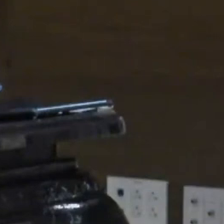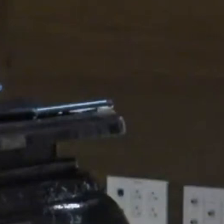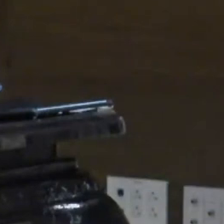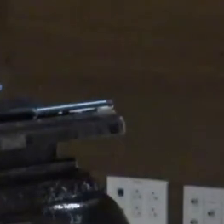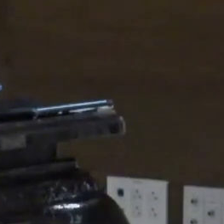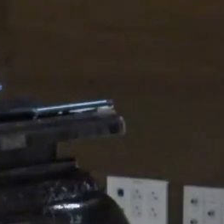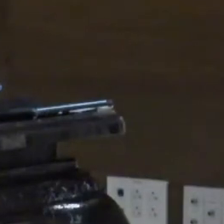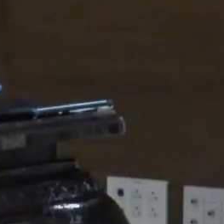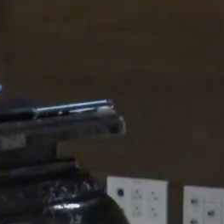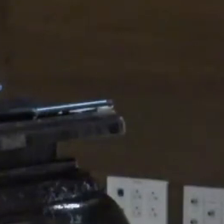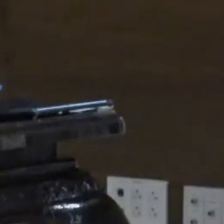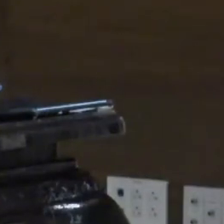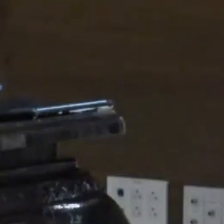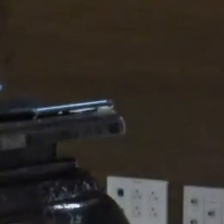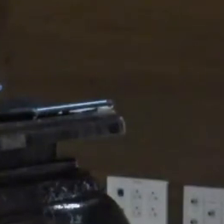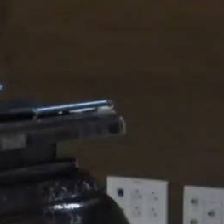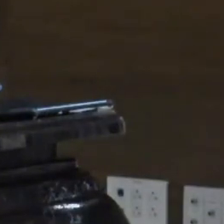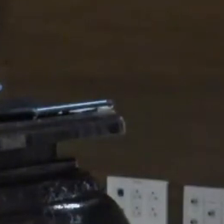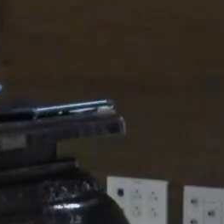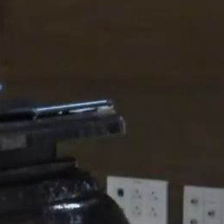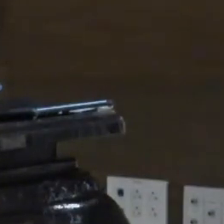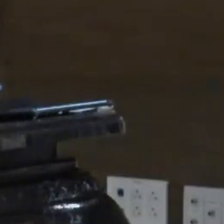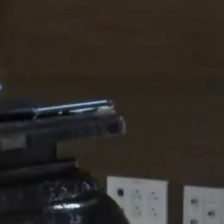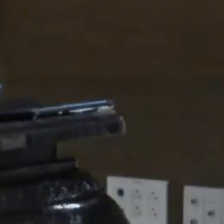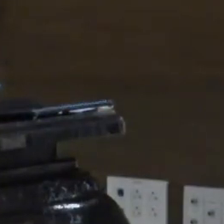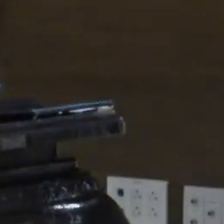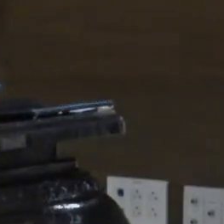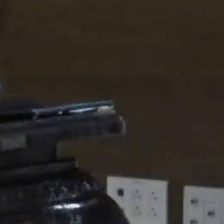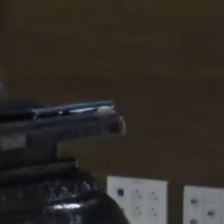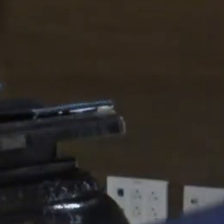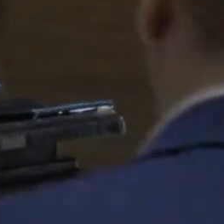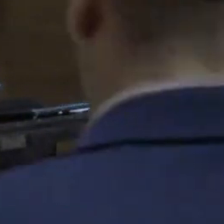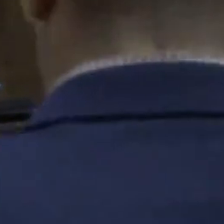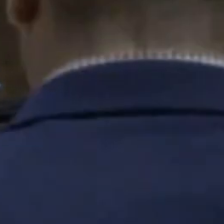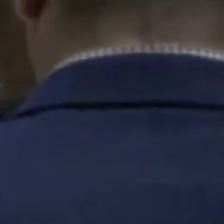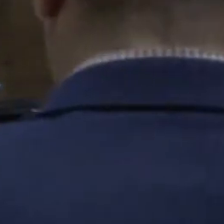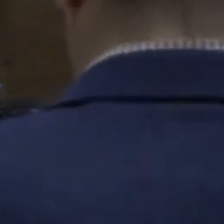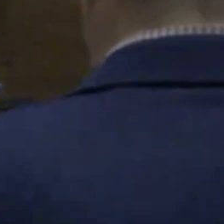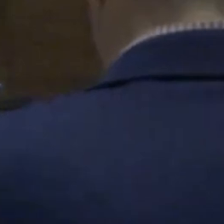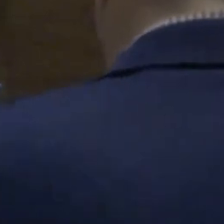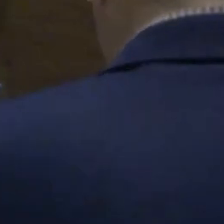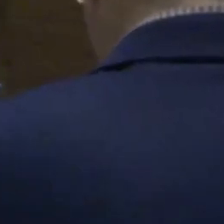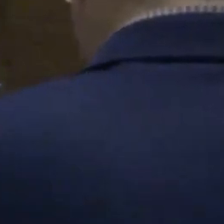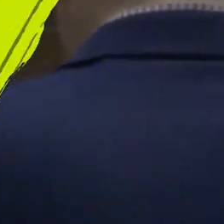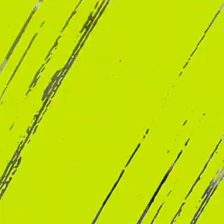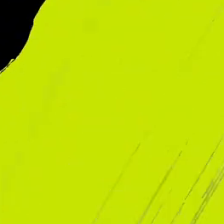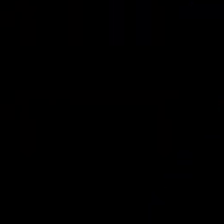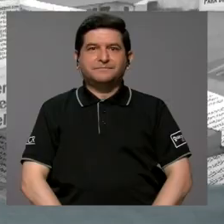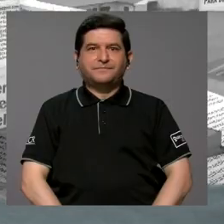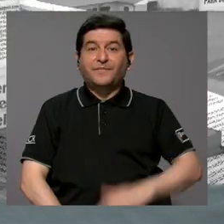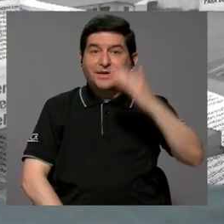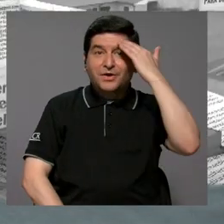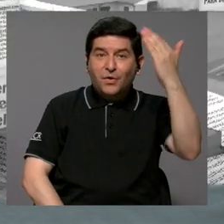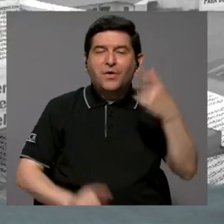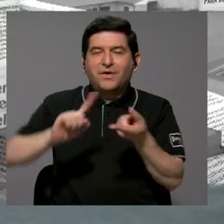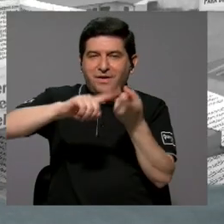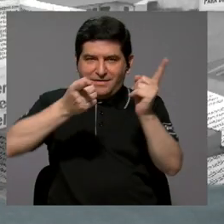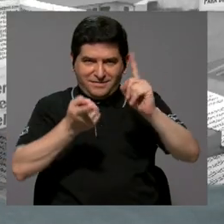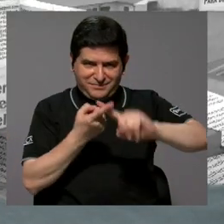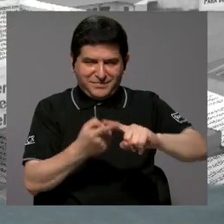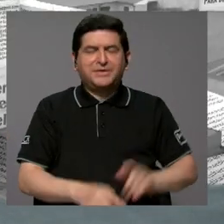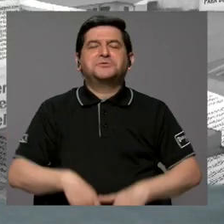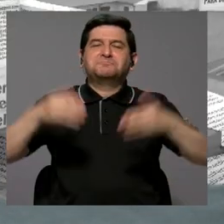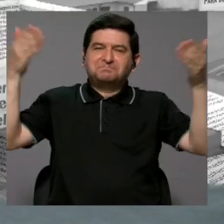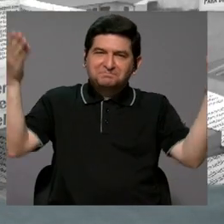necesarias. Traeremos a todas las personas que consideremos que deban opinar sobre el tema. Hola amigos y